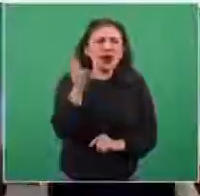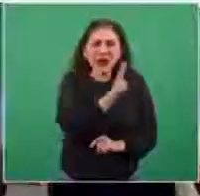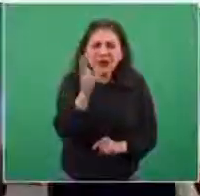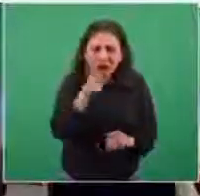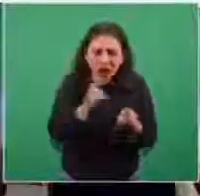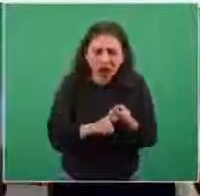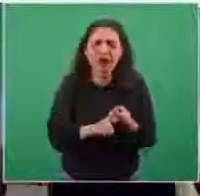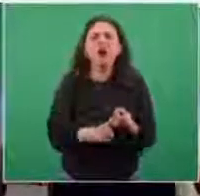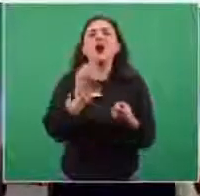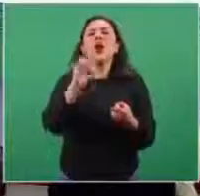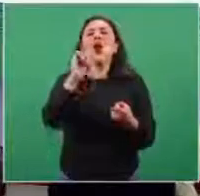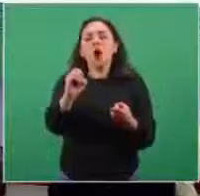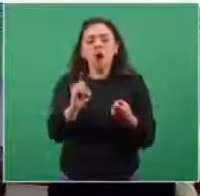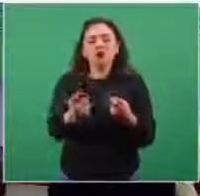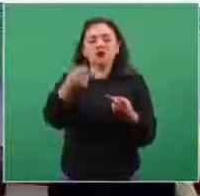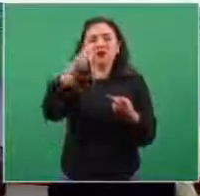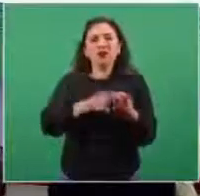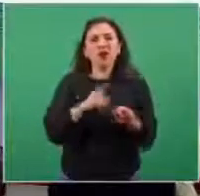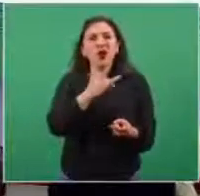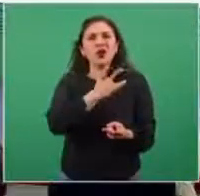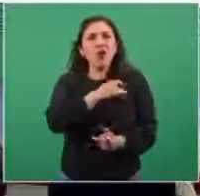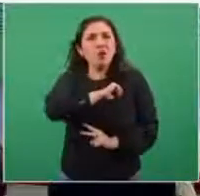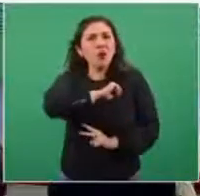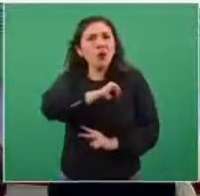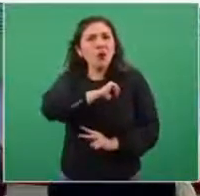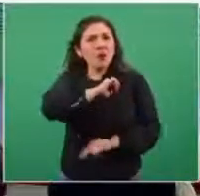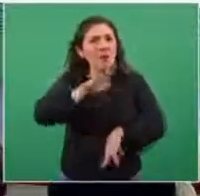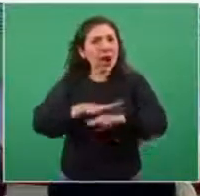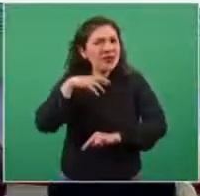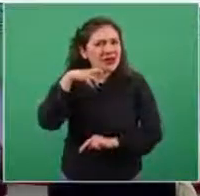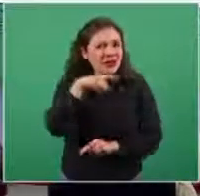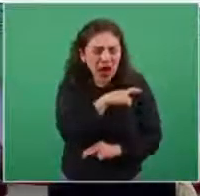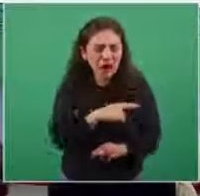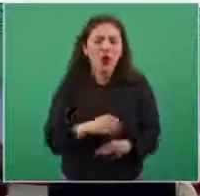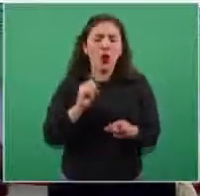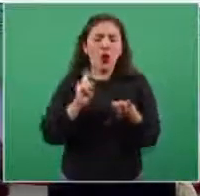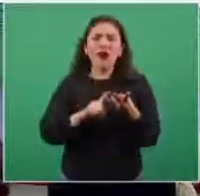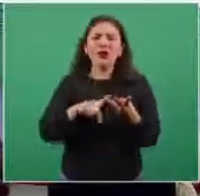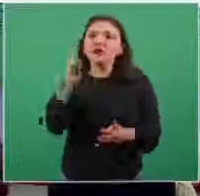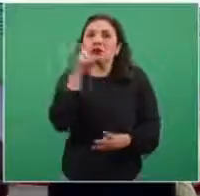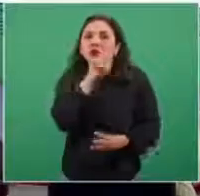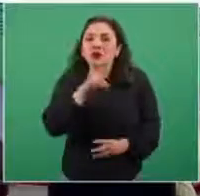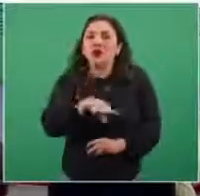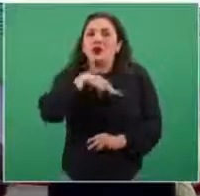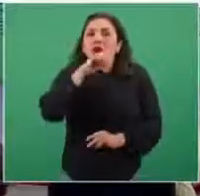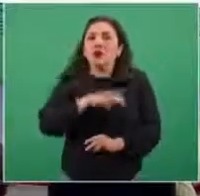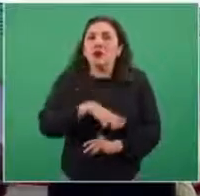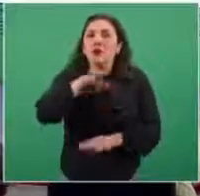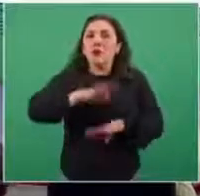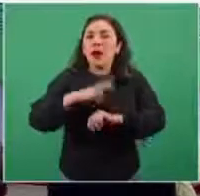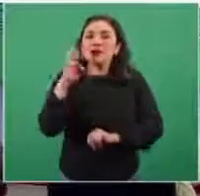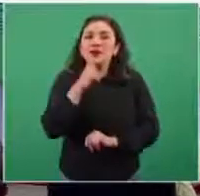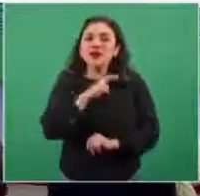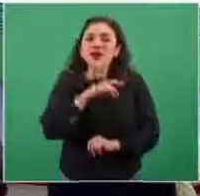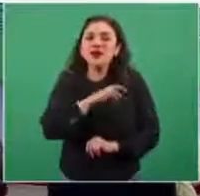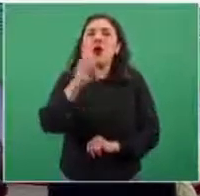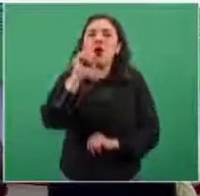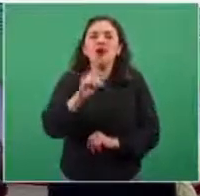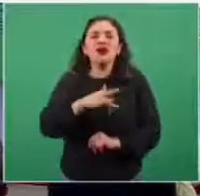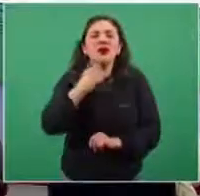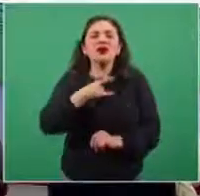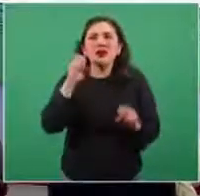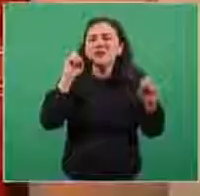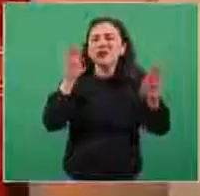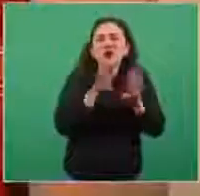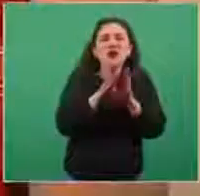respirar, tiene el corazón que le late muy rápido, respira rápido, está con alteración del estado de alerta